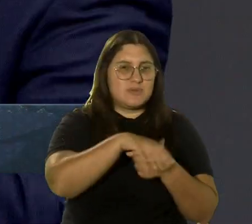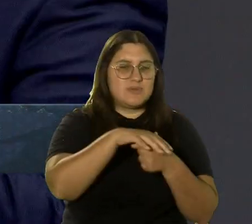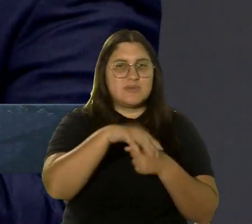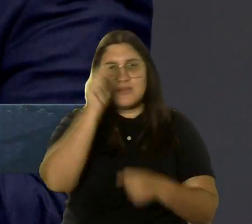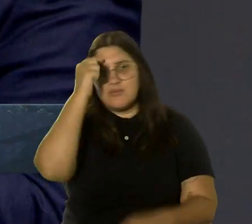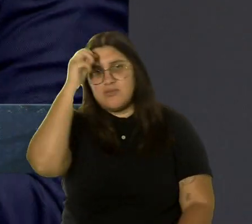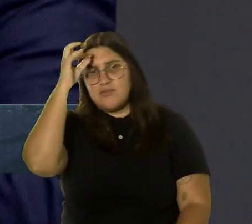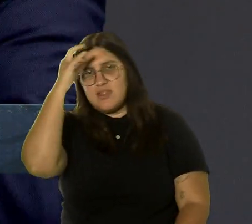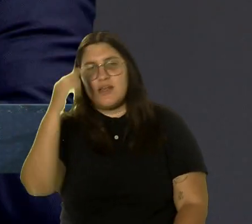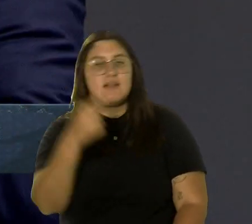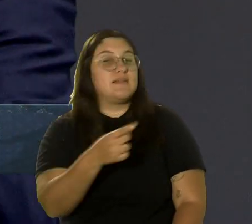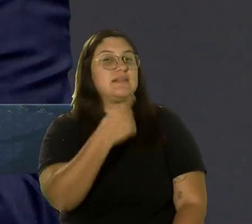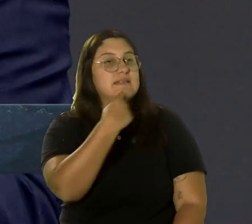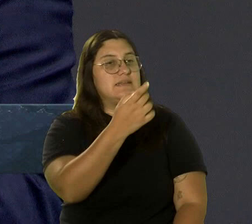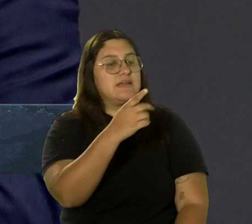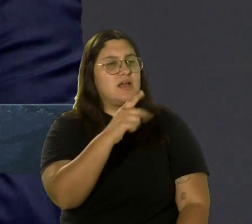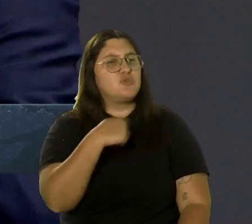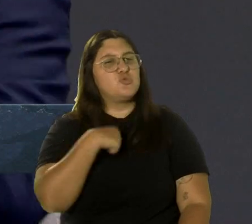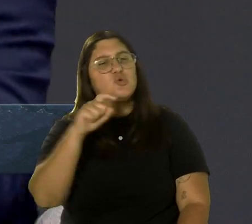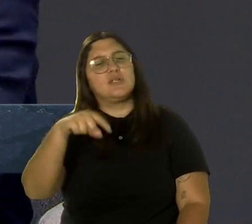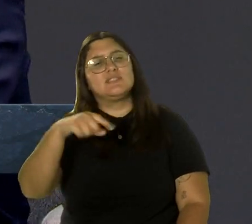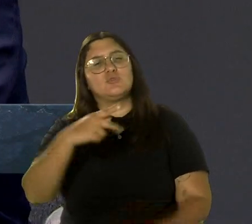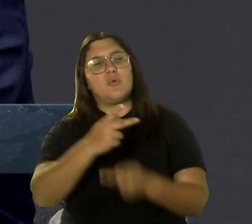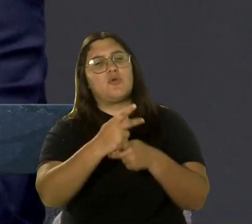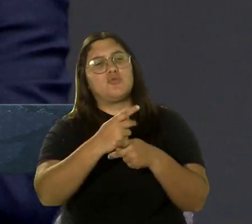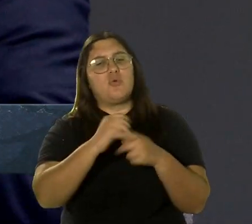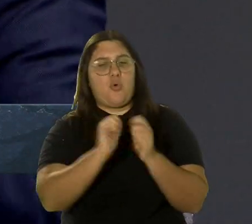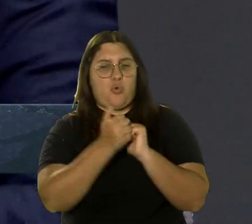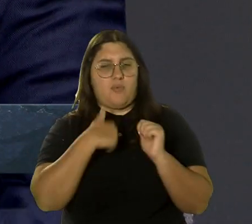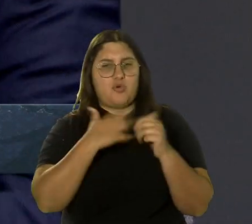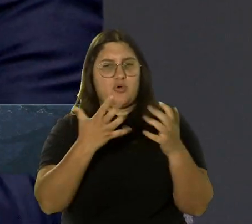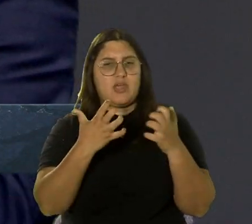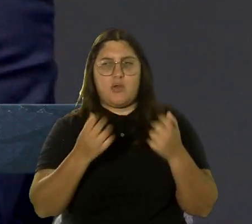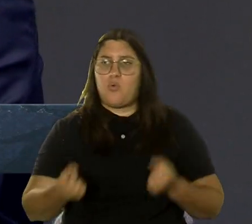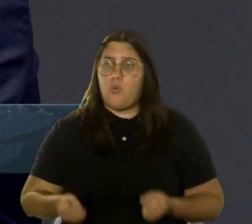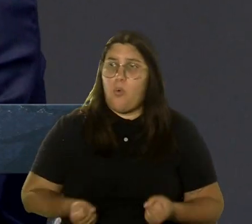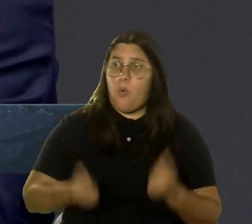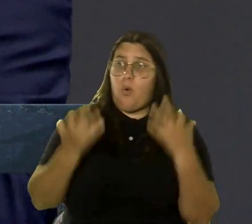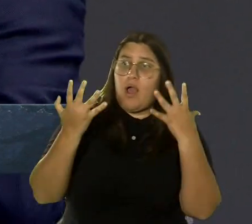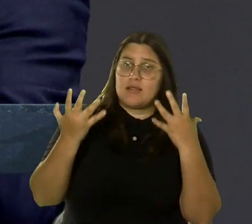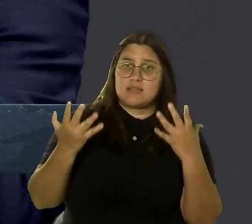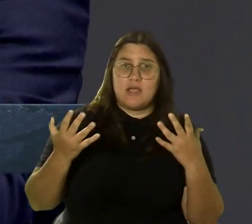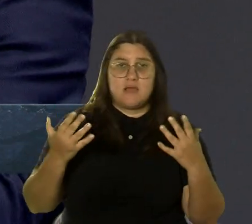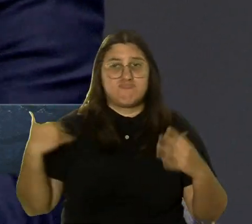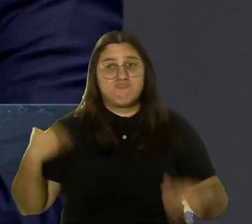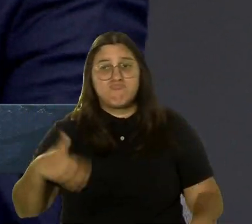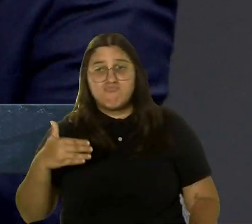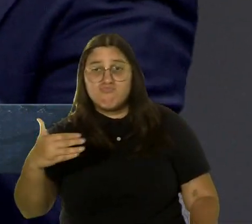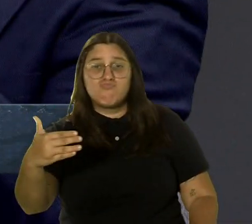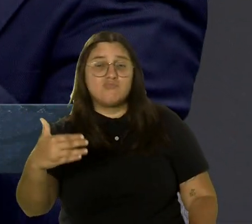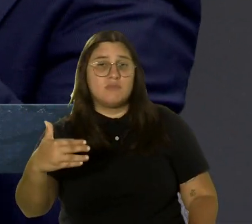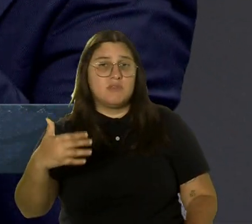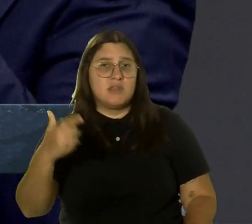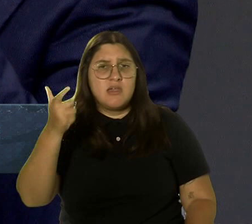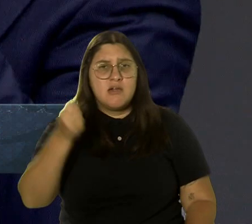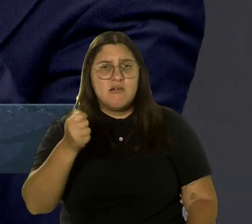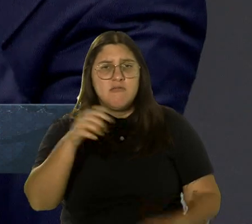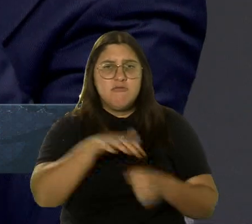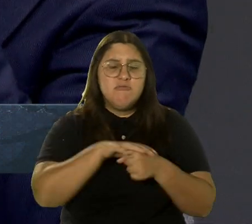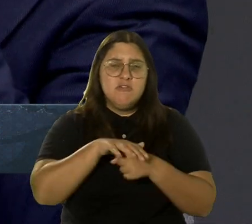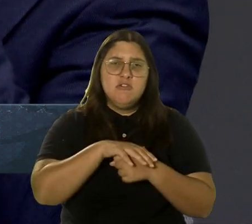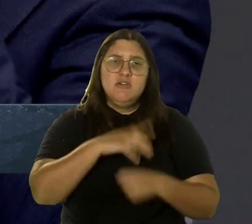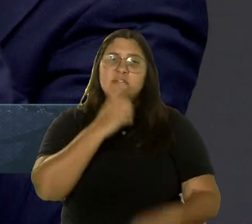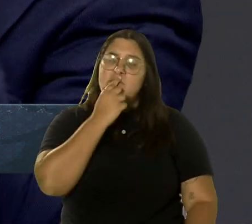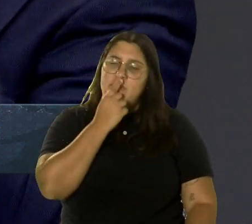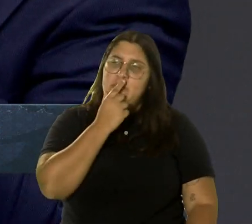le va a decir a usted, yo necesito este producto, ¿cómo lo quiero? ¿Qué cantidad, el volumen, las ganancias? Más o menos eso es que se... Tú no